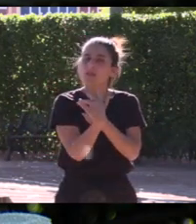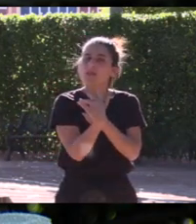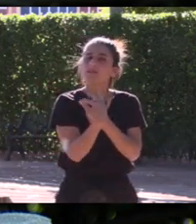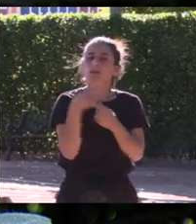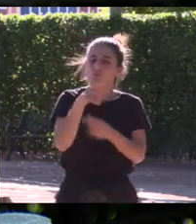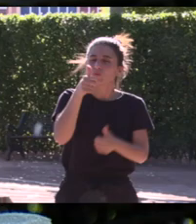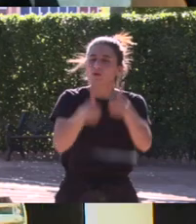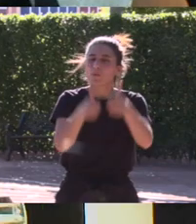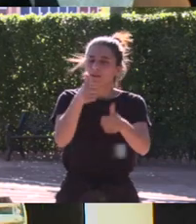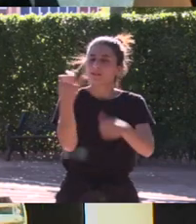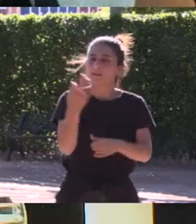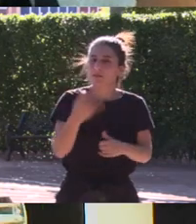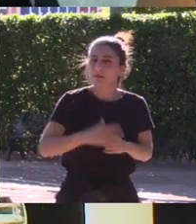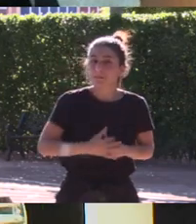comillas?